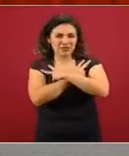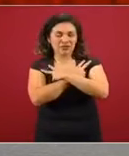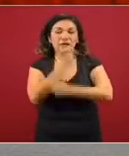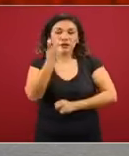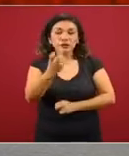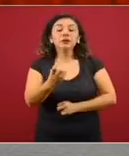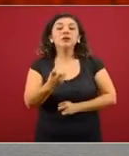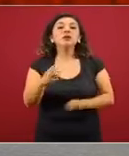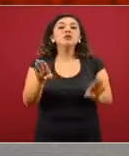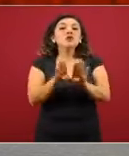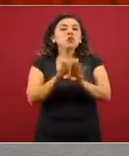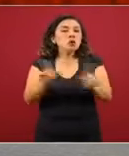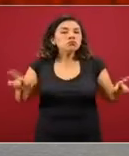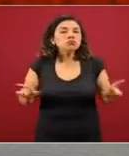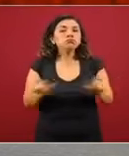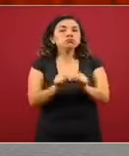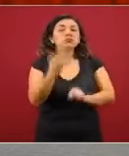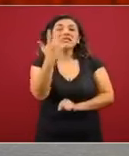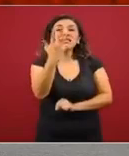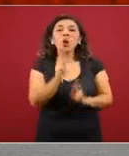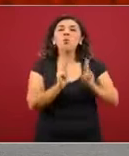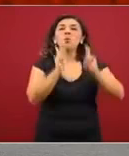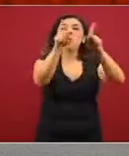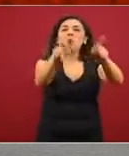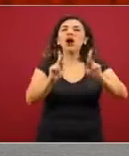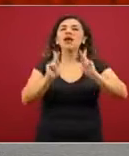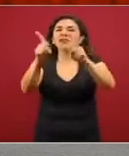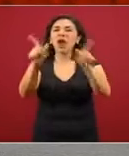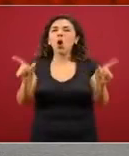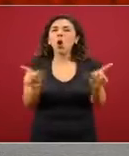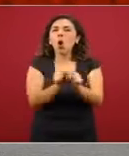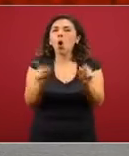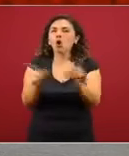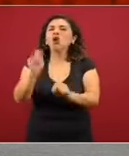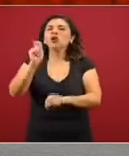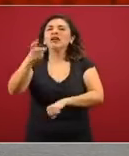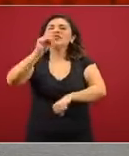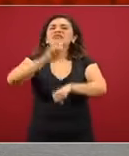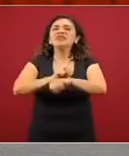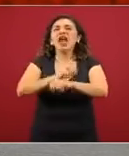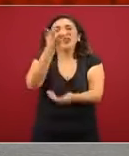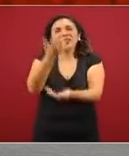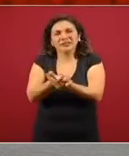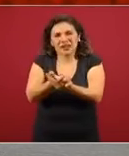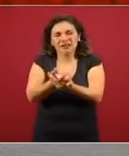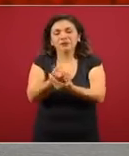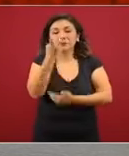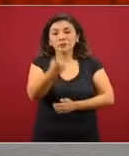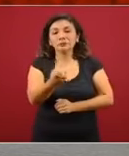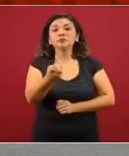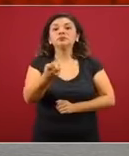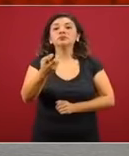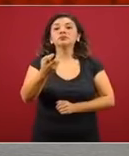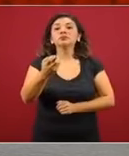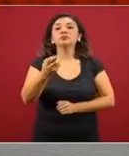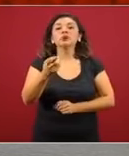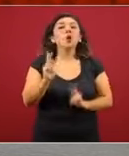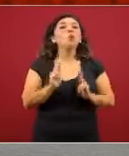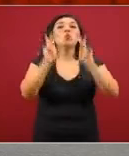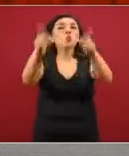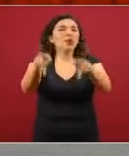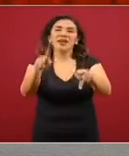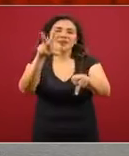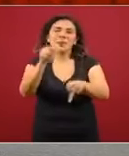resumen general de los cinco puentes cortos, llamémoslo día de azueto, porque está mal dicho puente, no es puente,